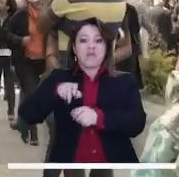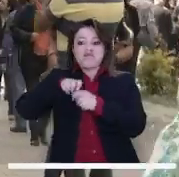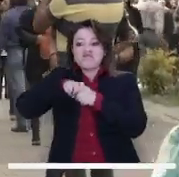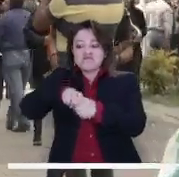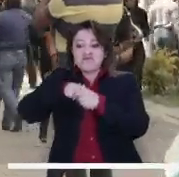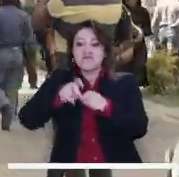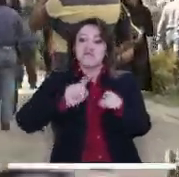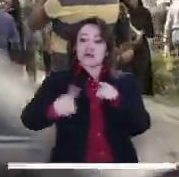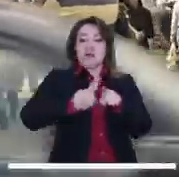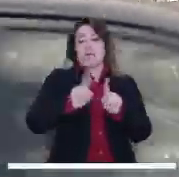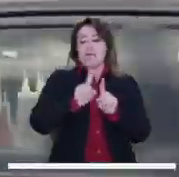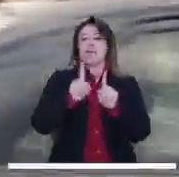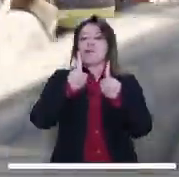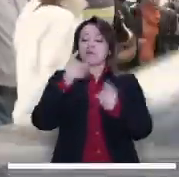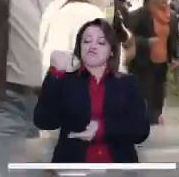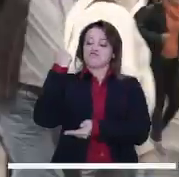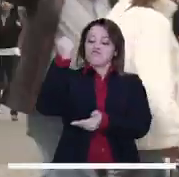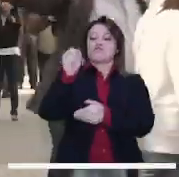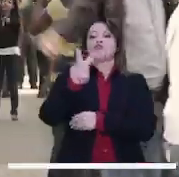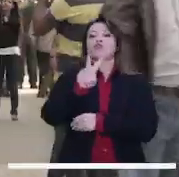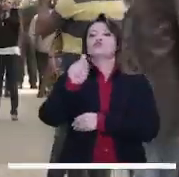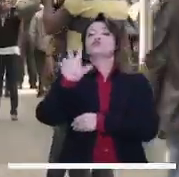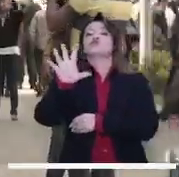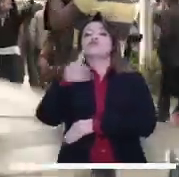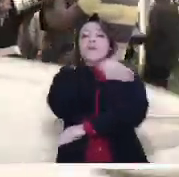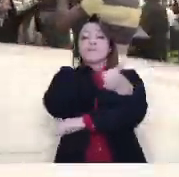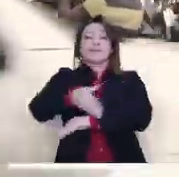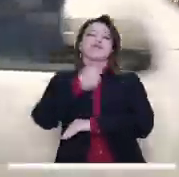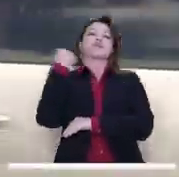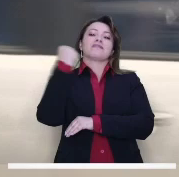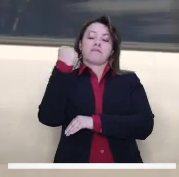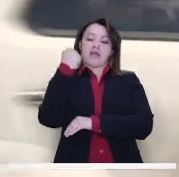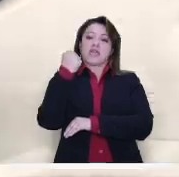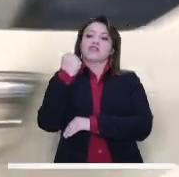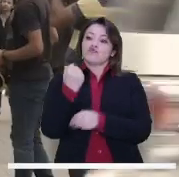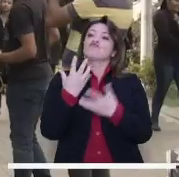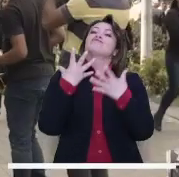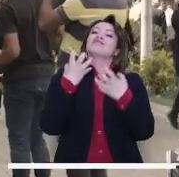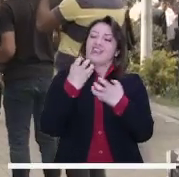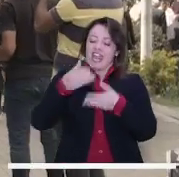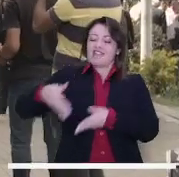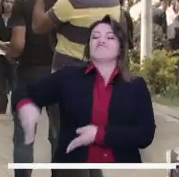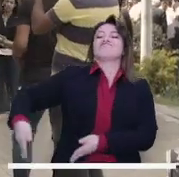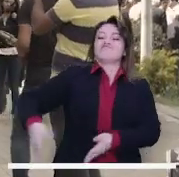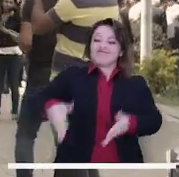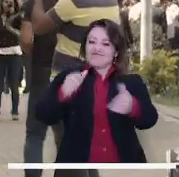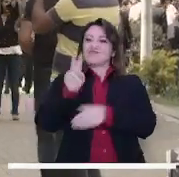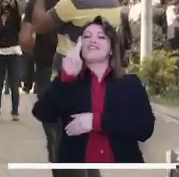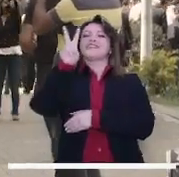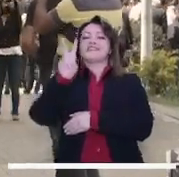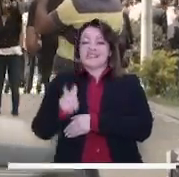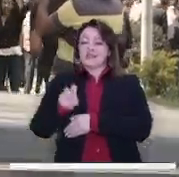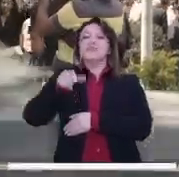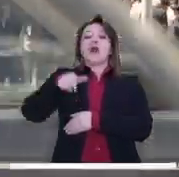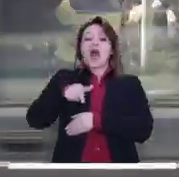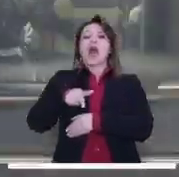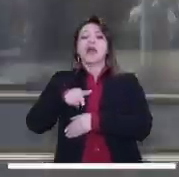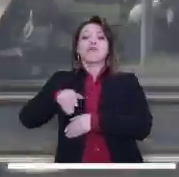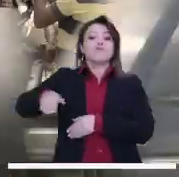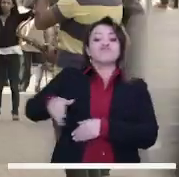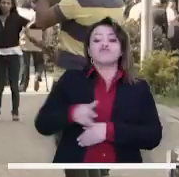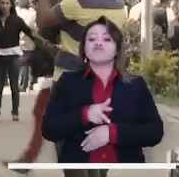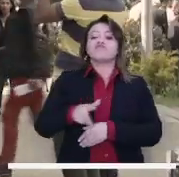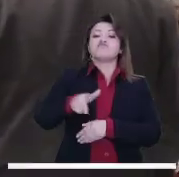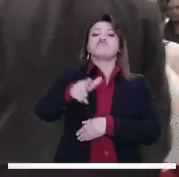de la alcaldesa Claudia López, avaluado en alrededor de 2.5 billones de pesos, pretende implementar por la carrera séptima estos